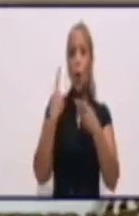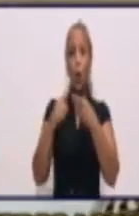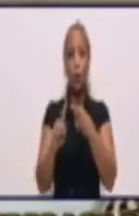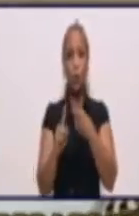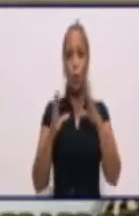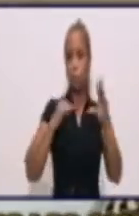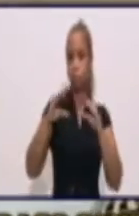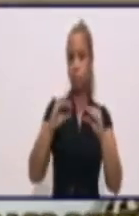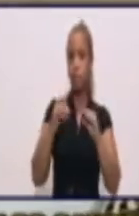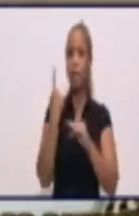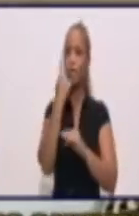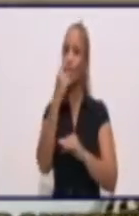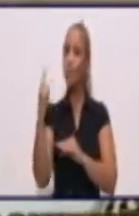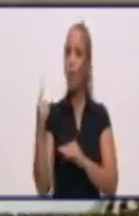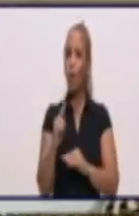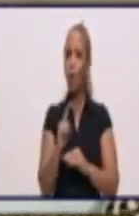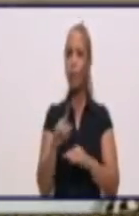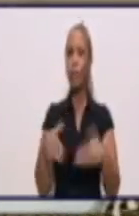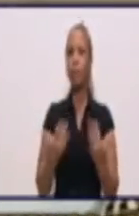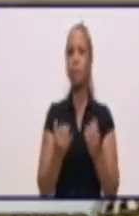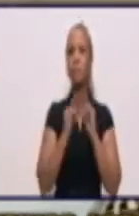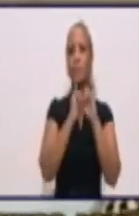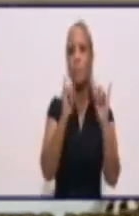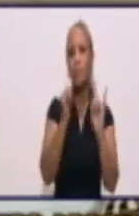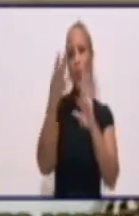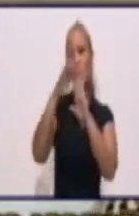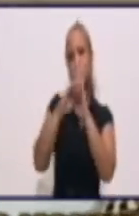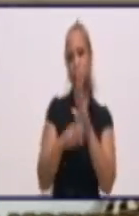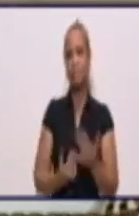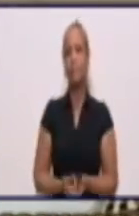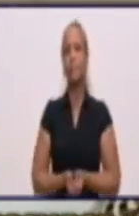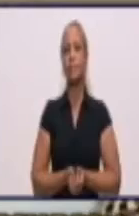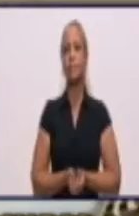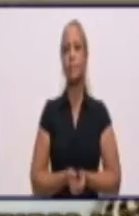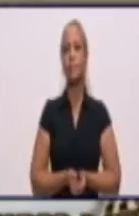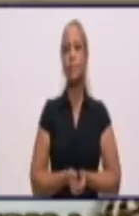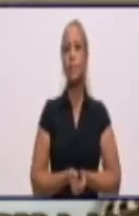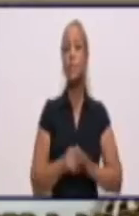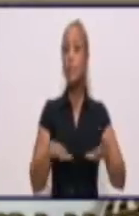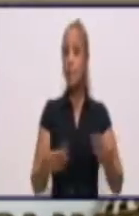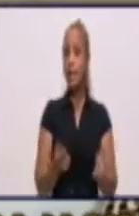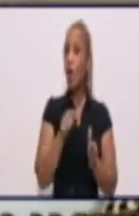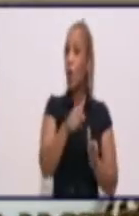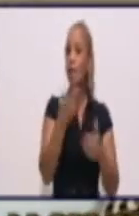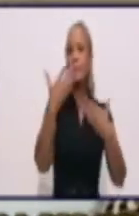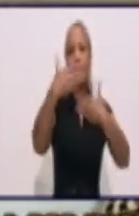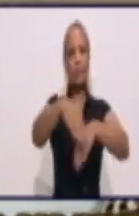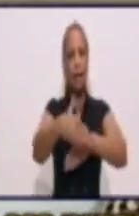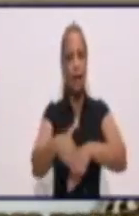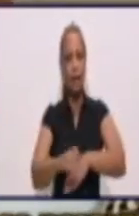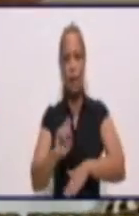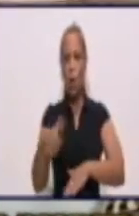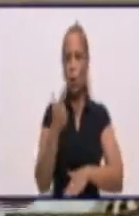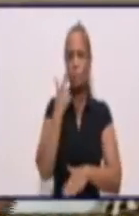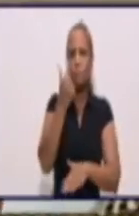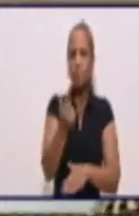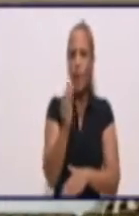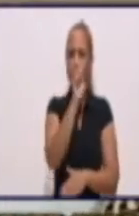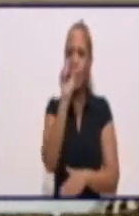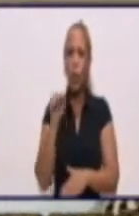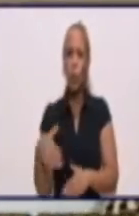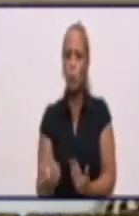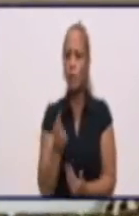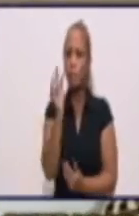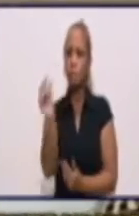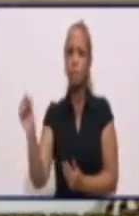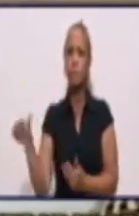sea solo la de dar a conocer una programación. Y es lo que está en la calle, lo que se palpa, las preguntas que te hacen,